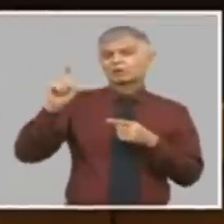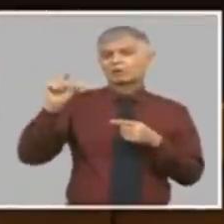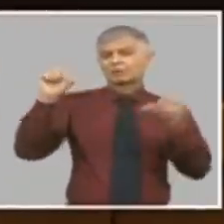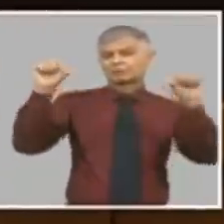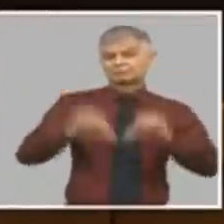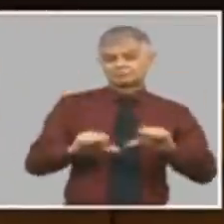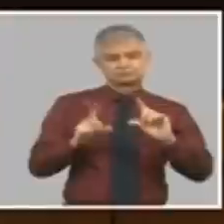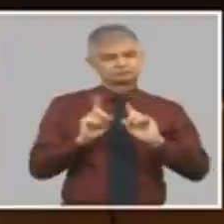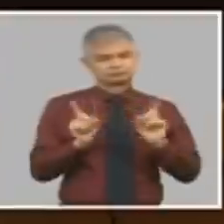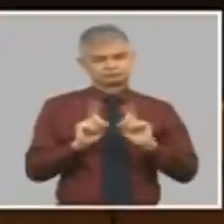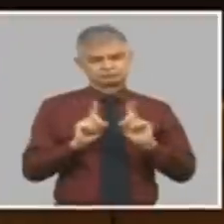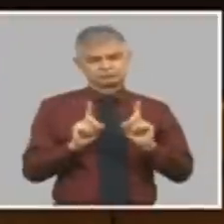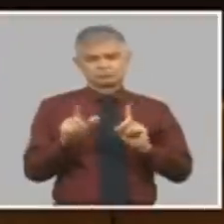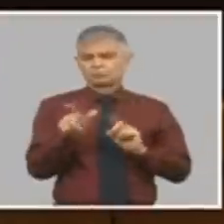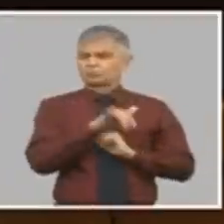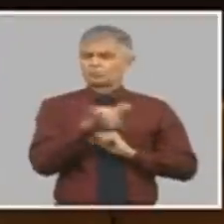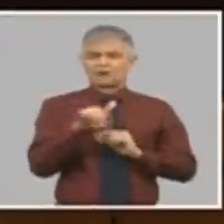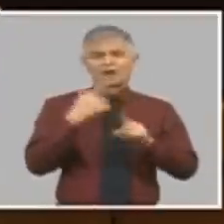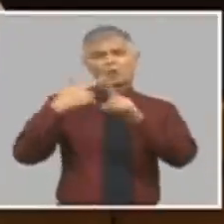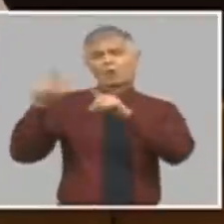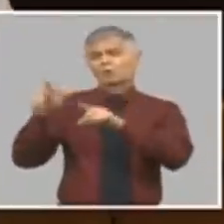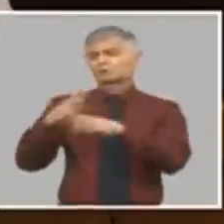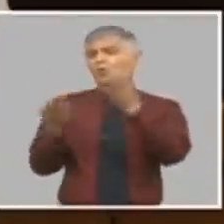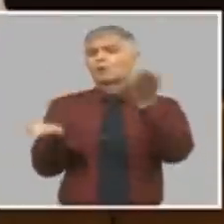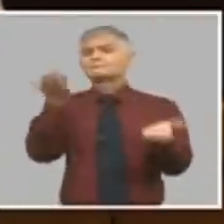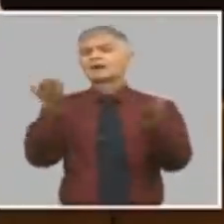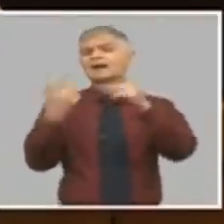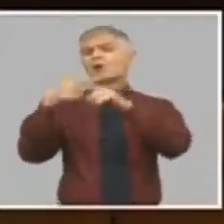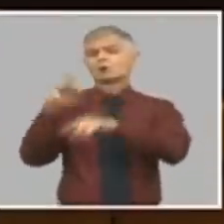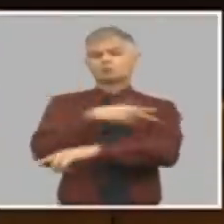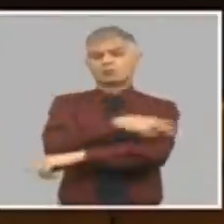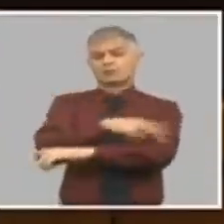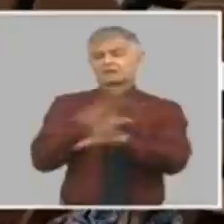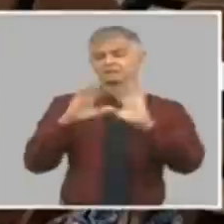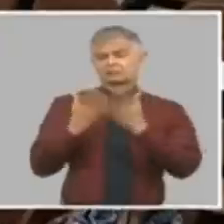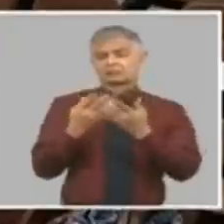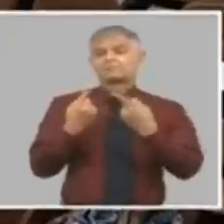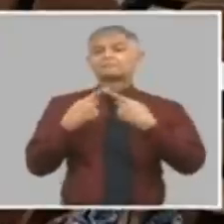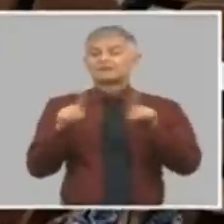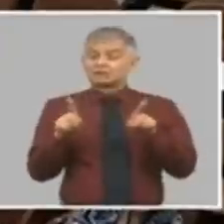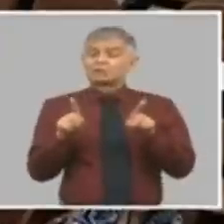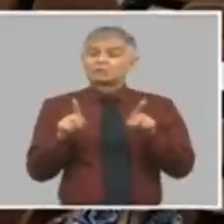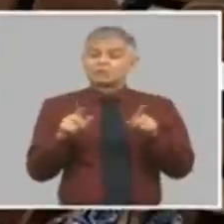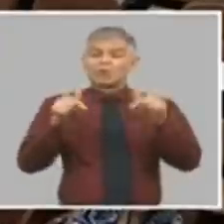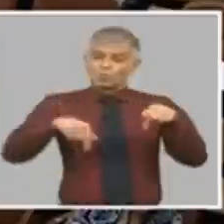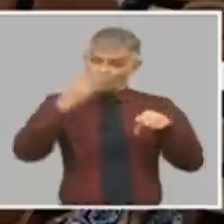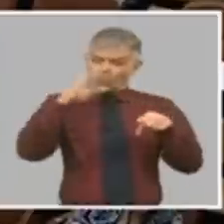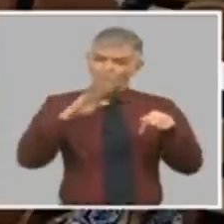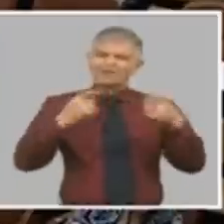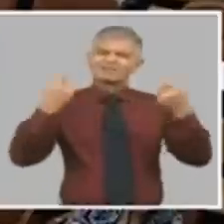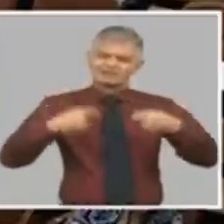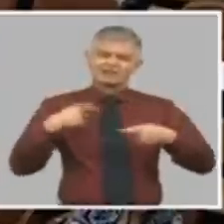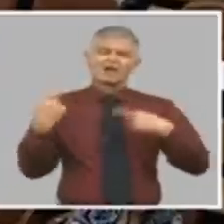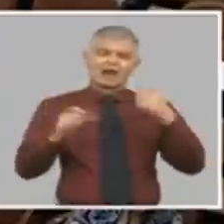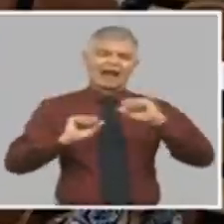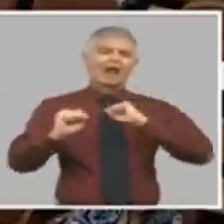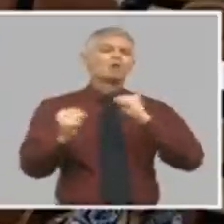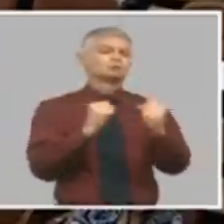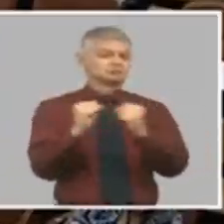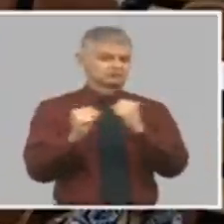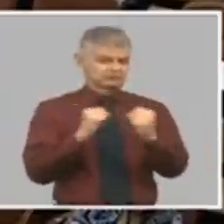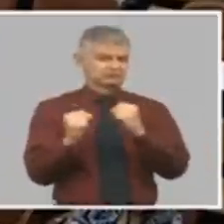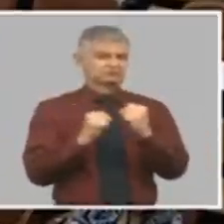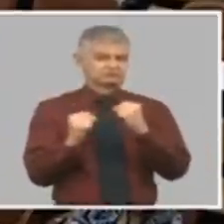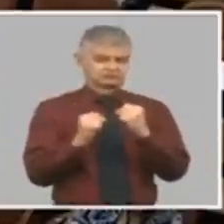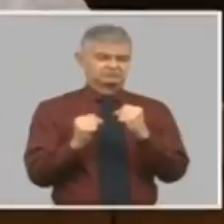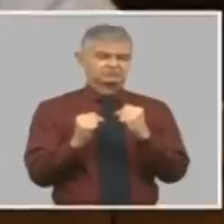las devaluaciones en el mundo pero si tiene que haber un ajuste después yo voy a explicar en que